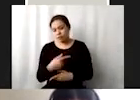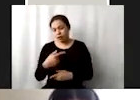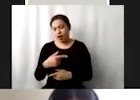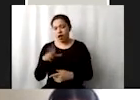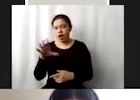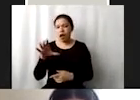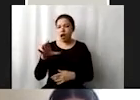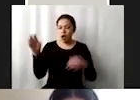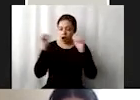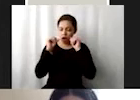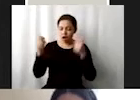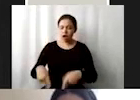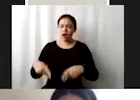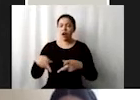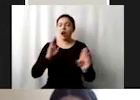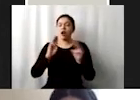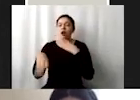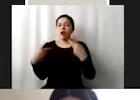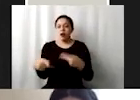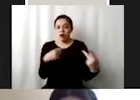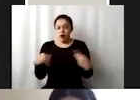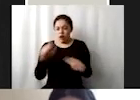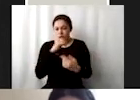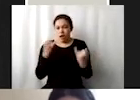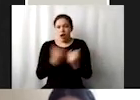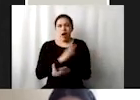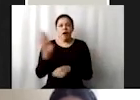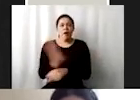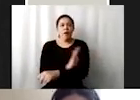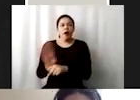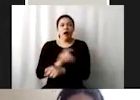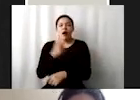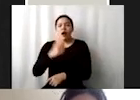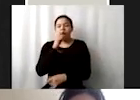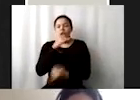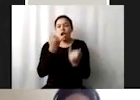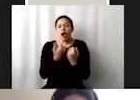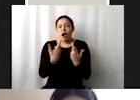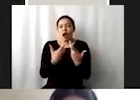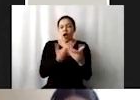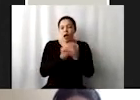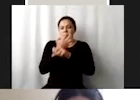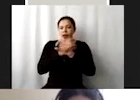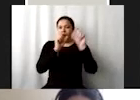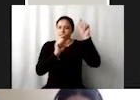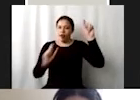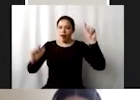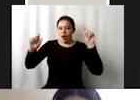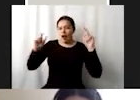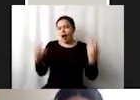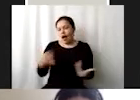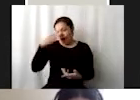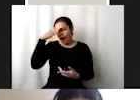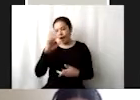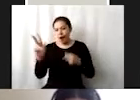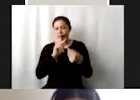comercio aumentar beneficios económicos de los pequeños estados insulares ustedes saben que hay países en el mundo que